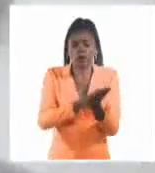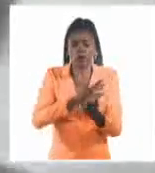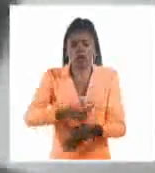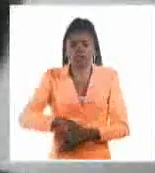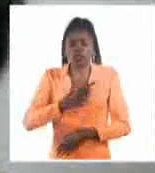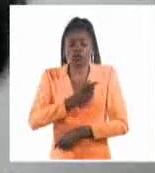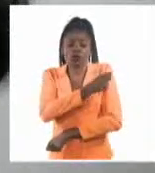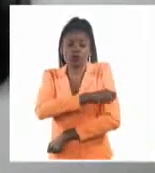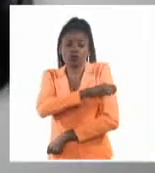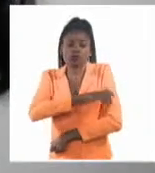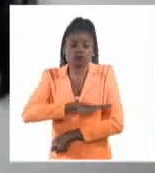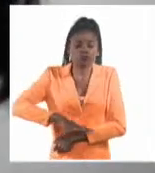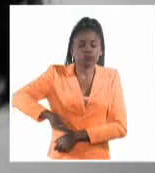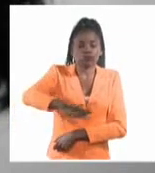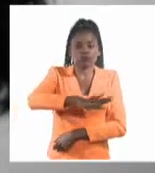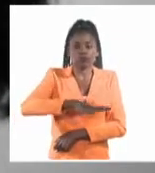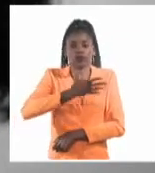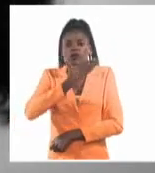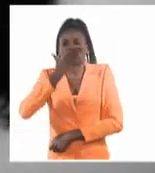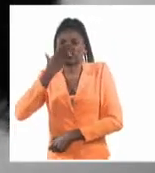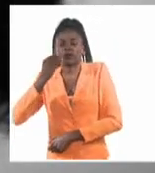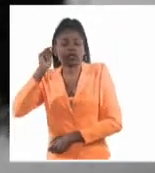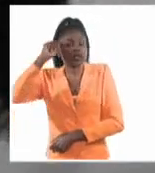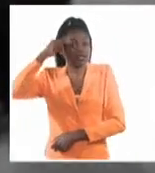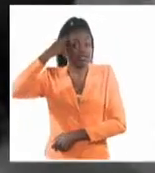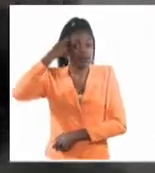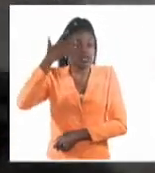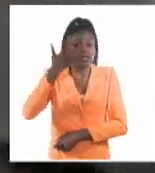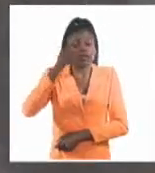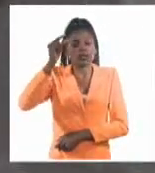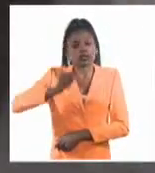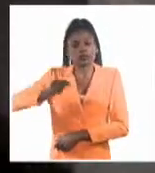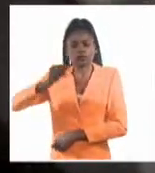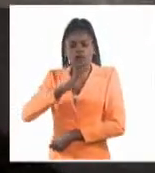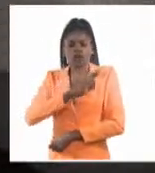los pueblos y evitar la desaparición de las memorias de la humanidad.